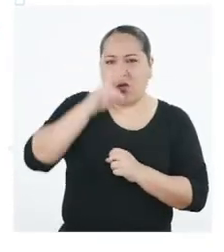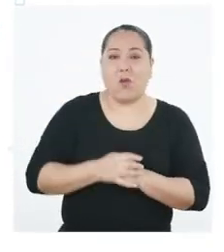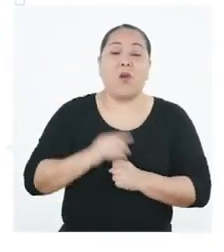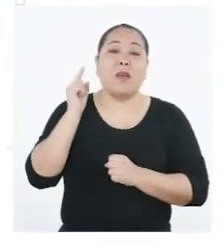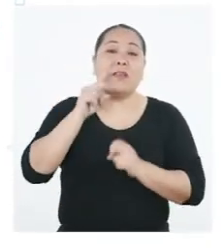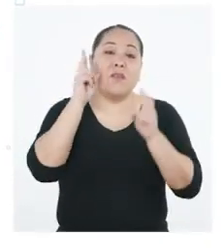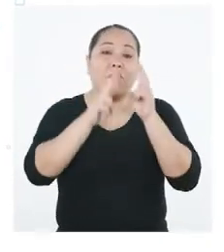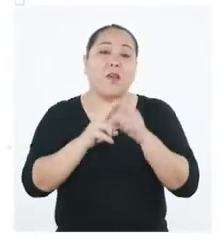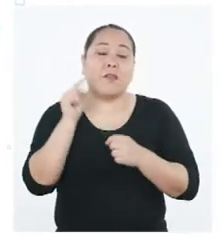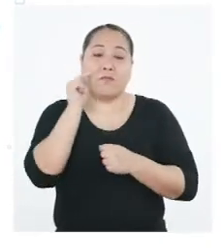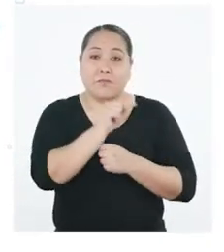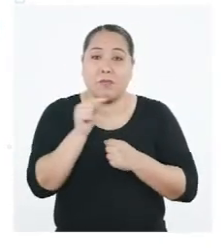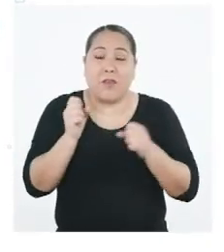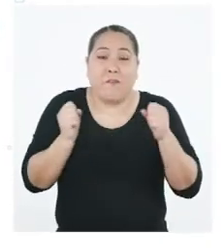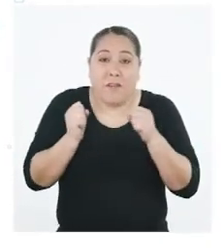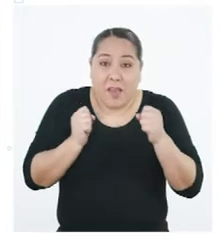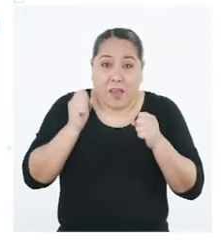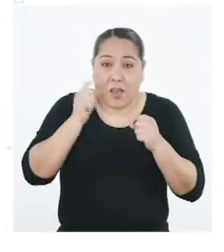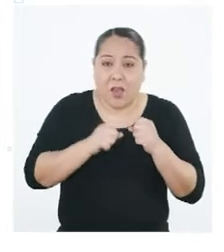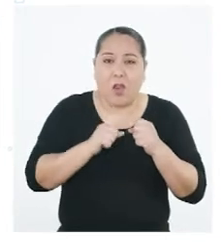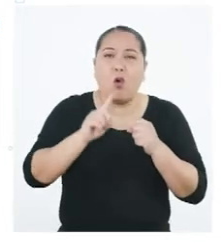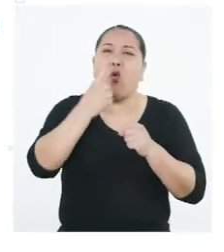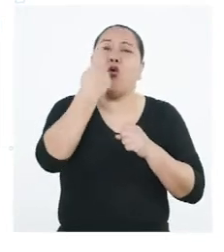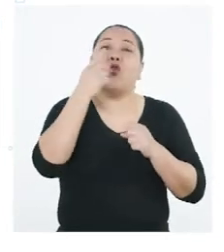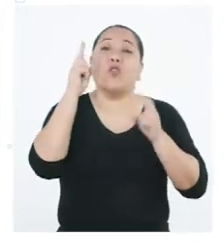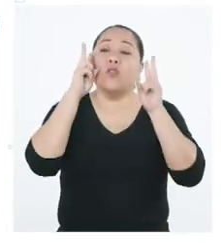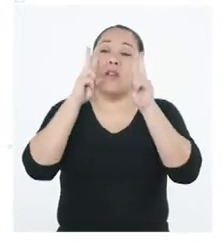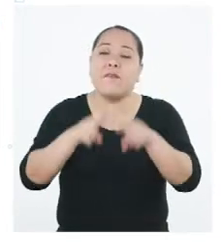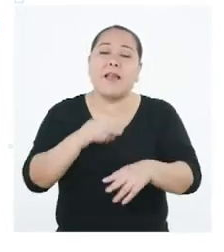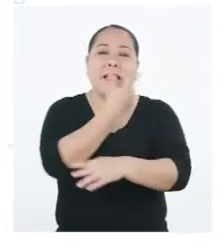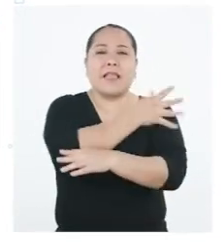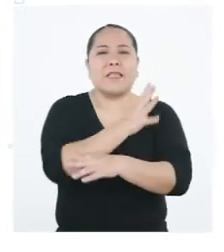e invierno y se da únicamente en la selva.